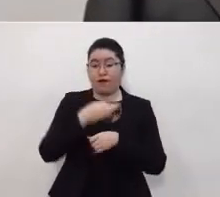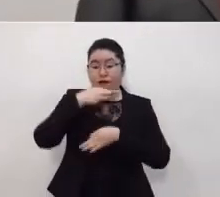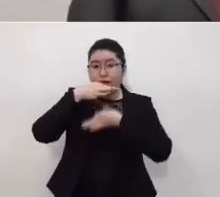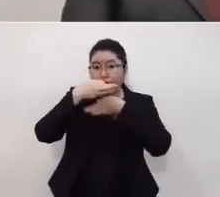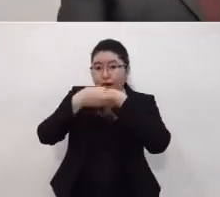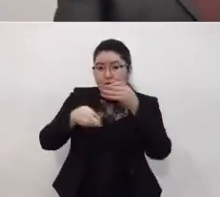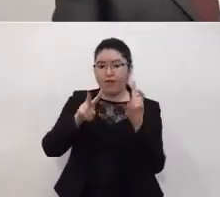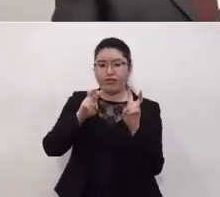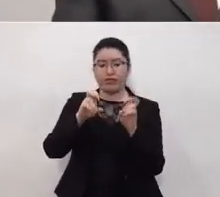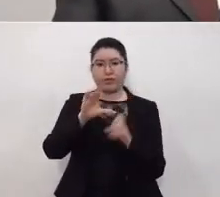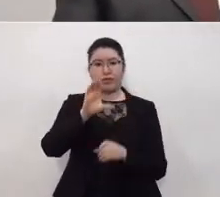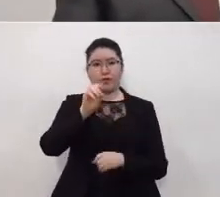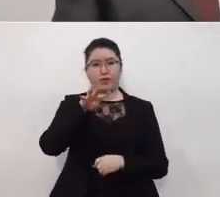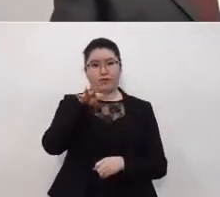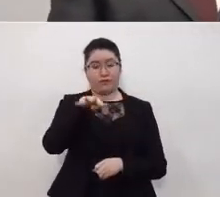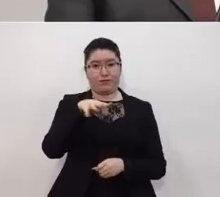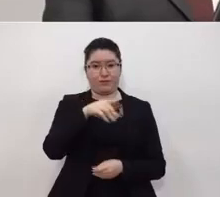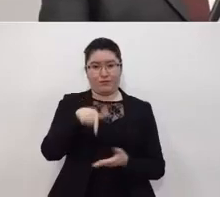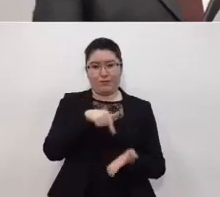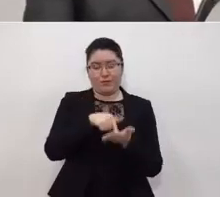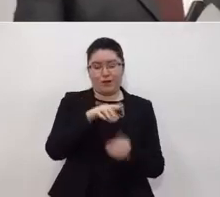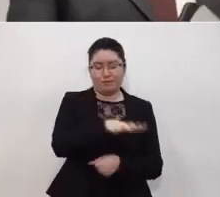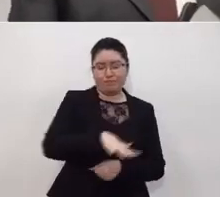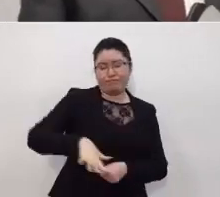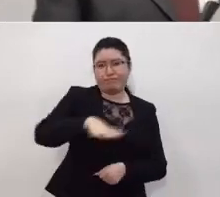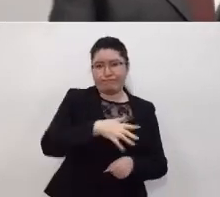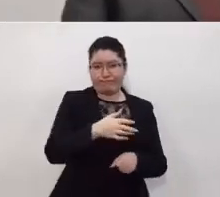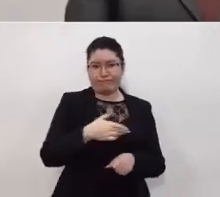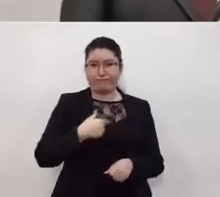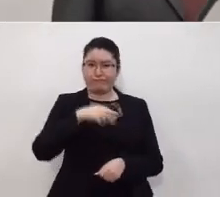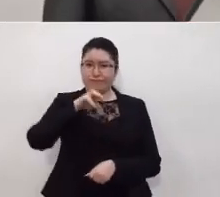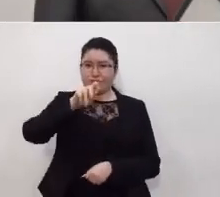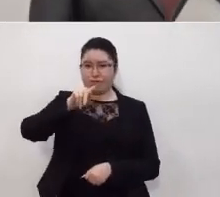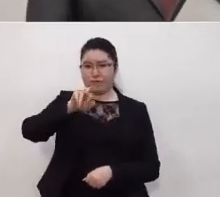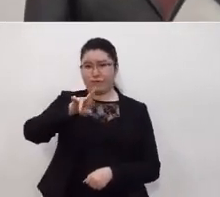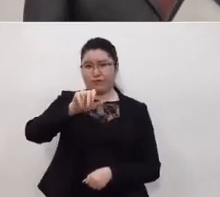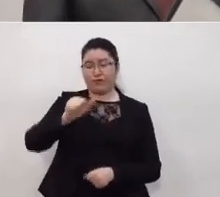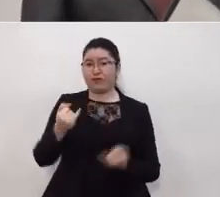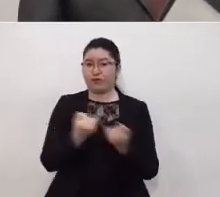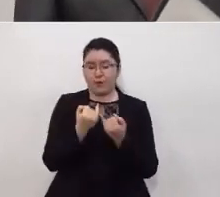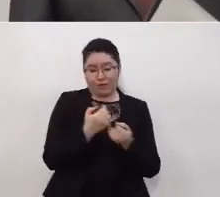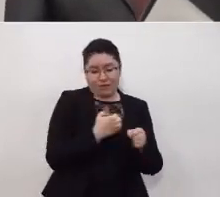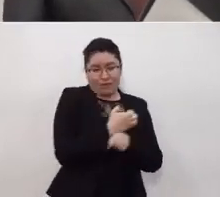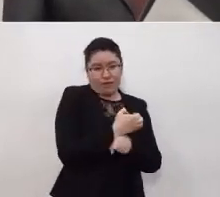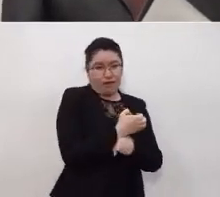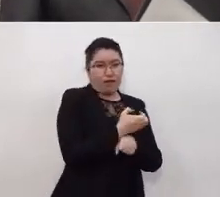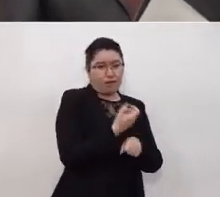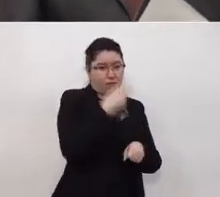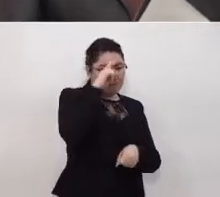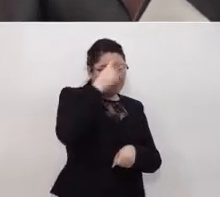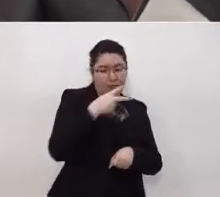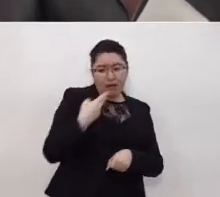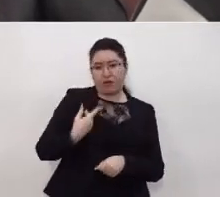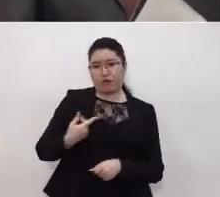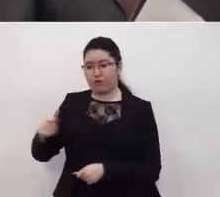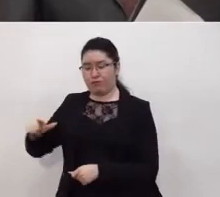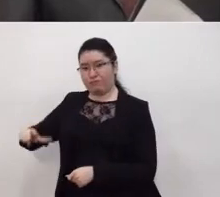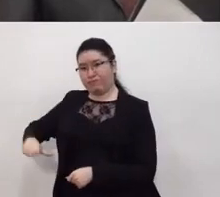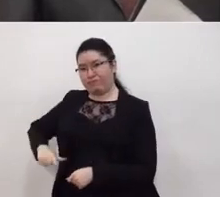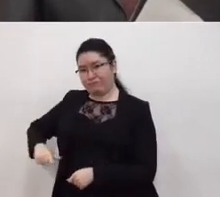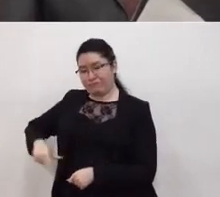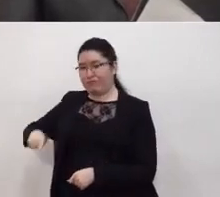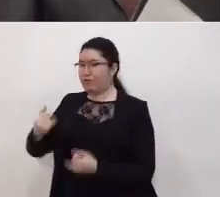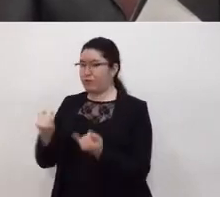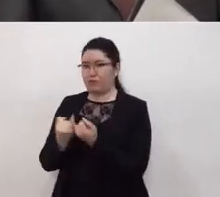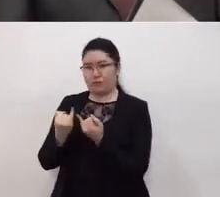-19 en la zona metropolitana y en los dos estados en realidad, en la Ciudad de México, la entidad y el Estado de